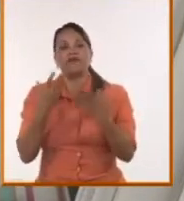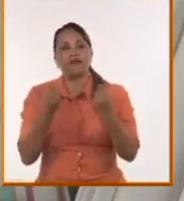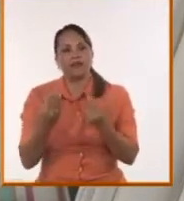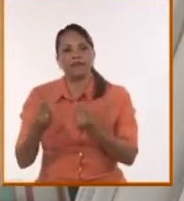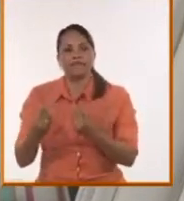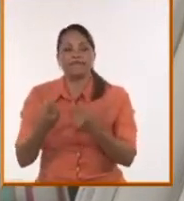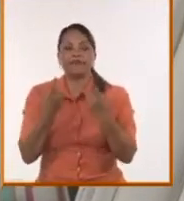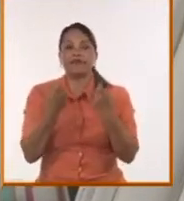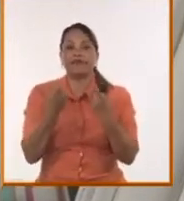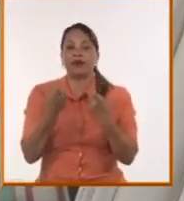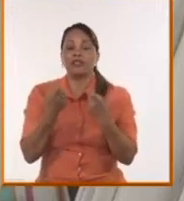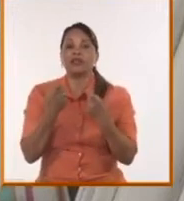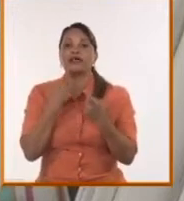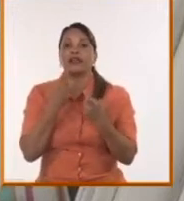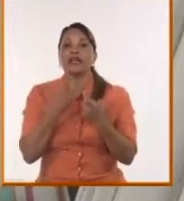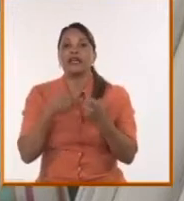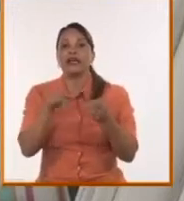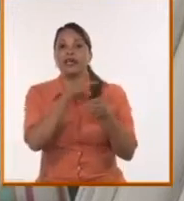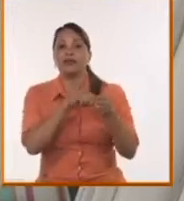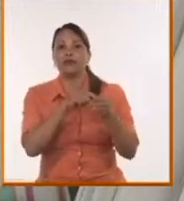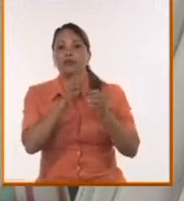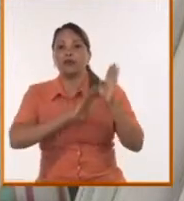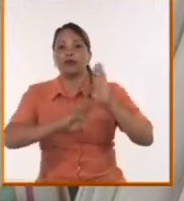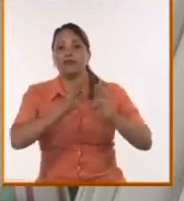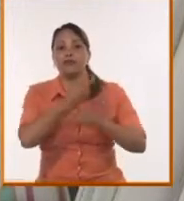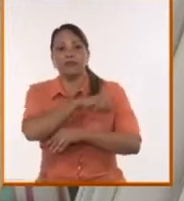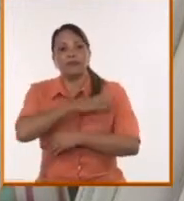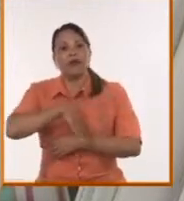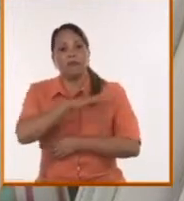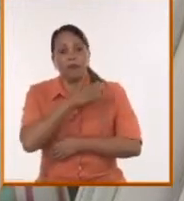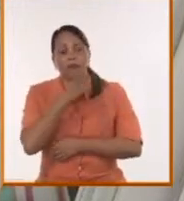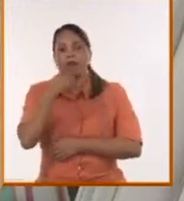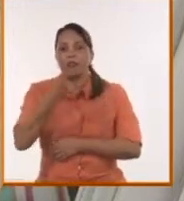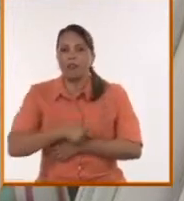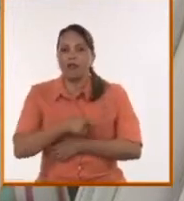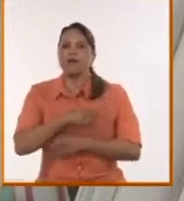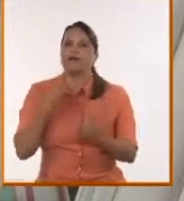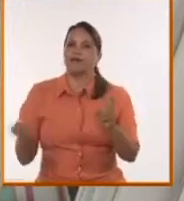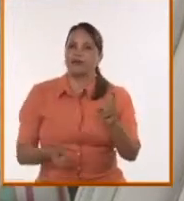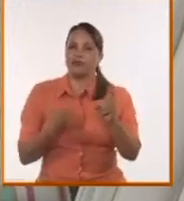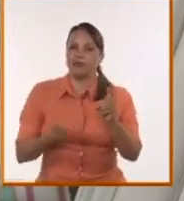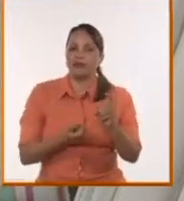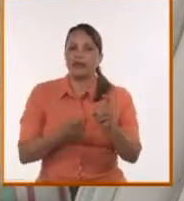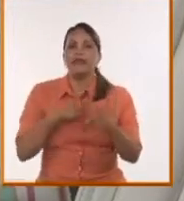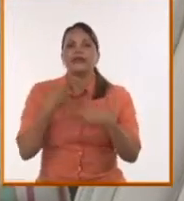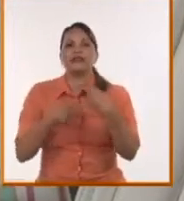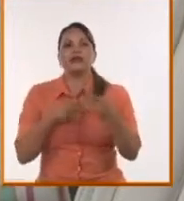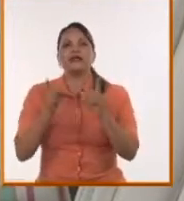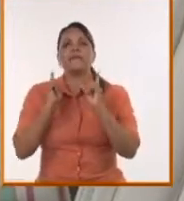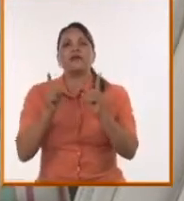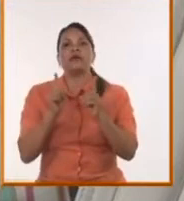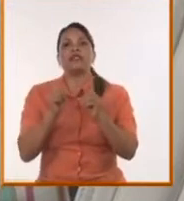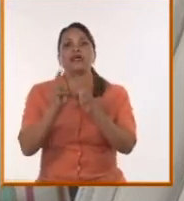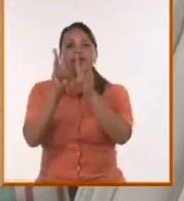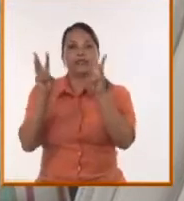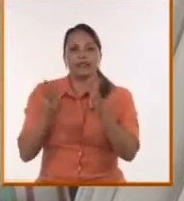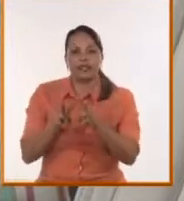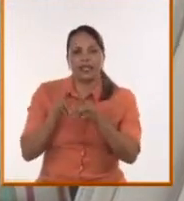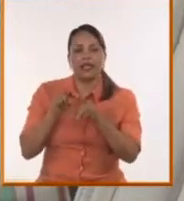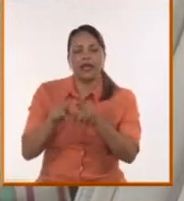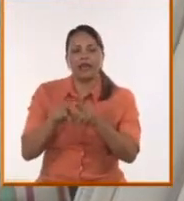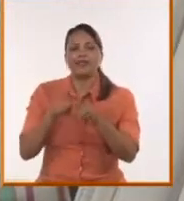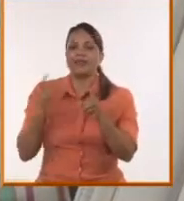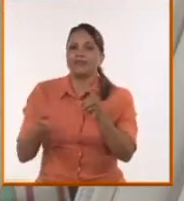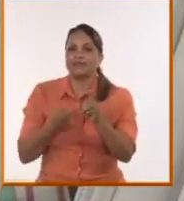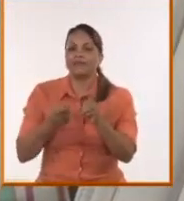hacer desde la izquierda para poder dar la batalla, porque se está haciendo política digital, política, marketing político